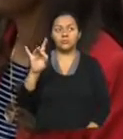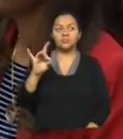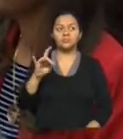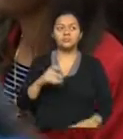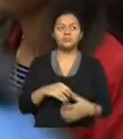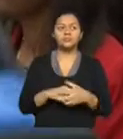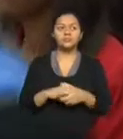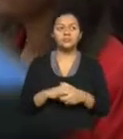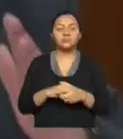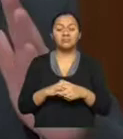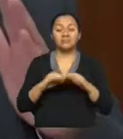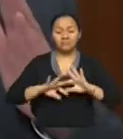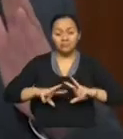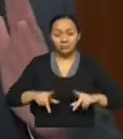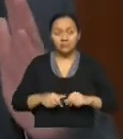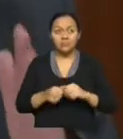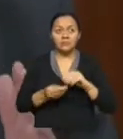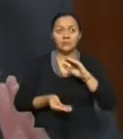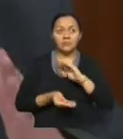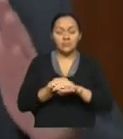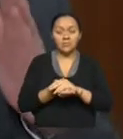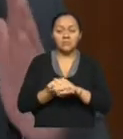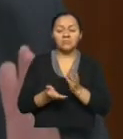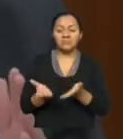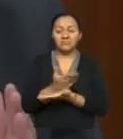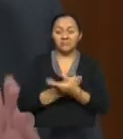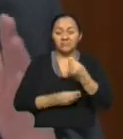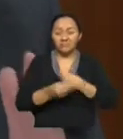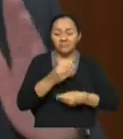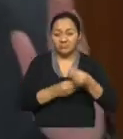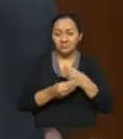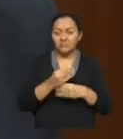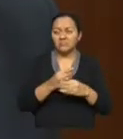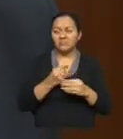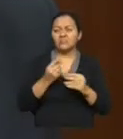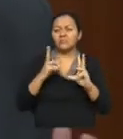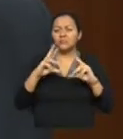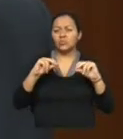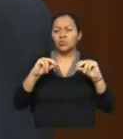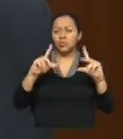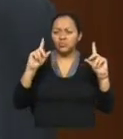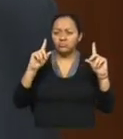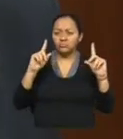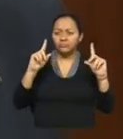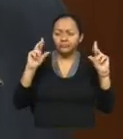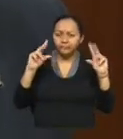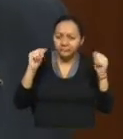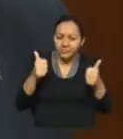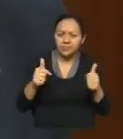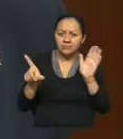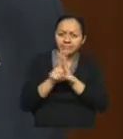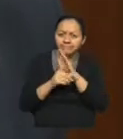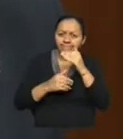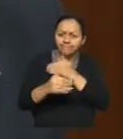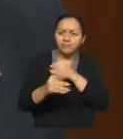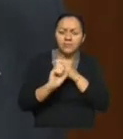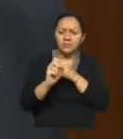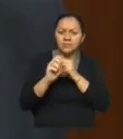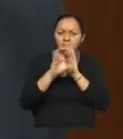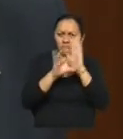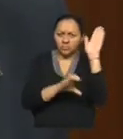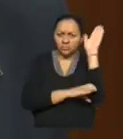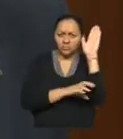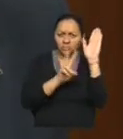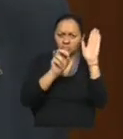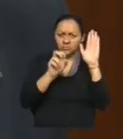Especulado, cohecho, enriquecimiento ilícito, concusión es imprescriptible a partir de la Constitución que entró en